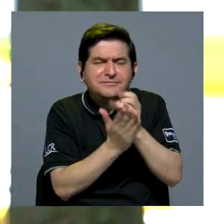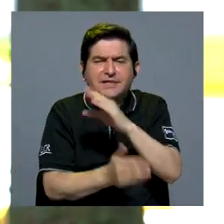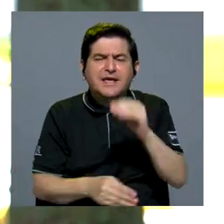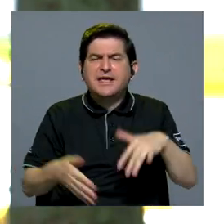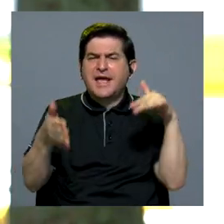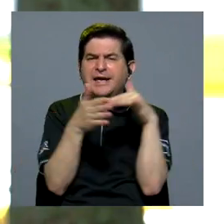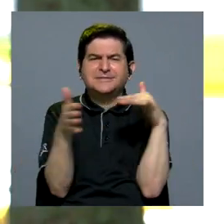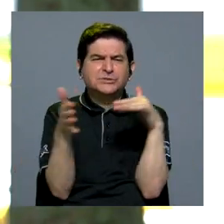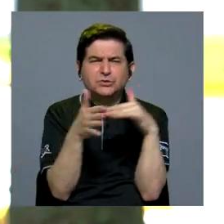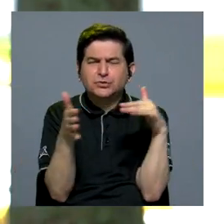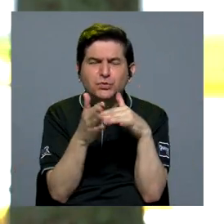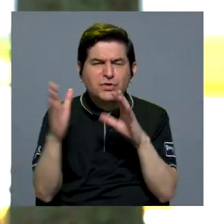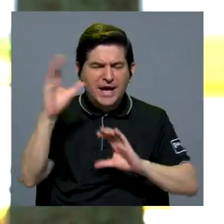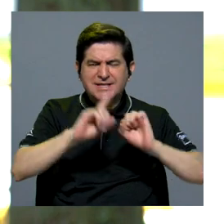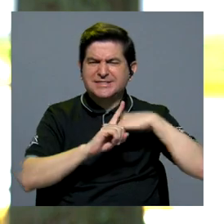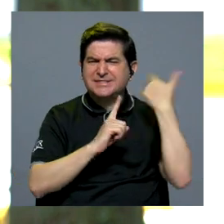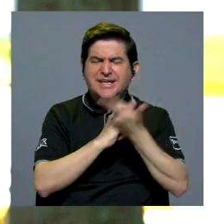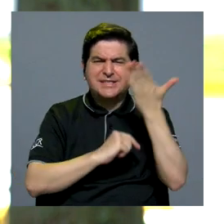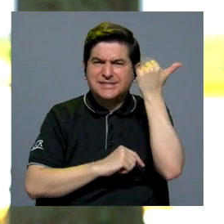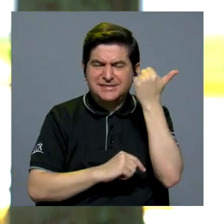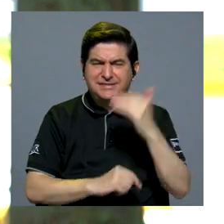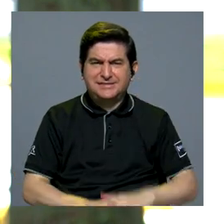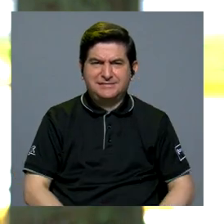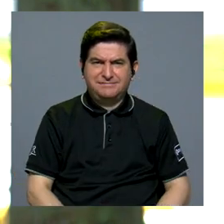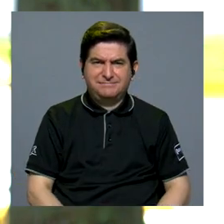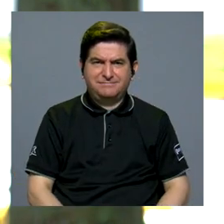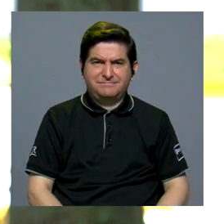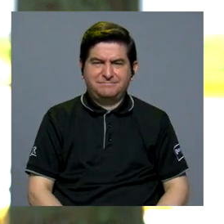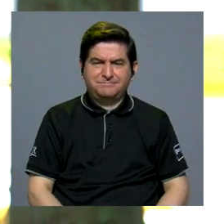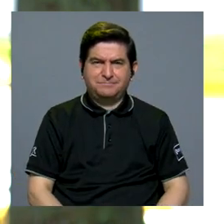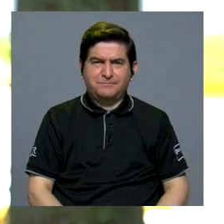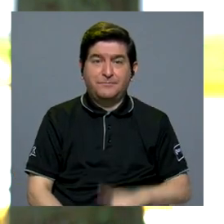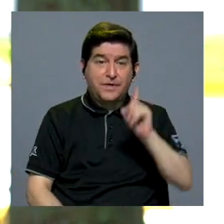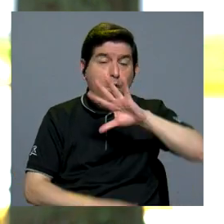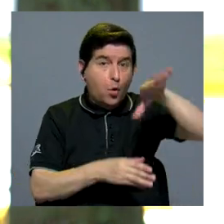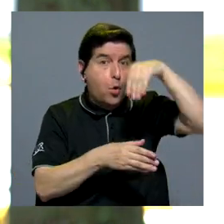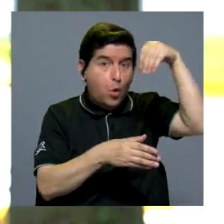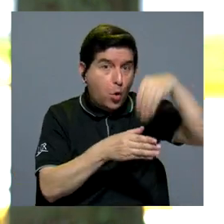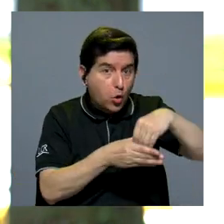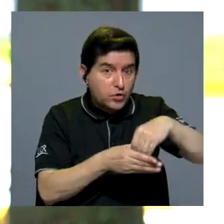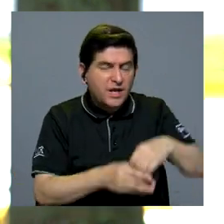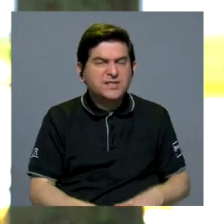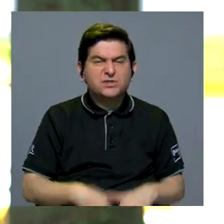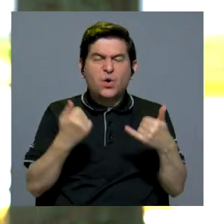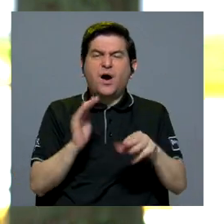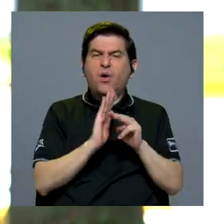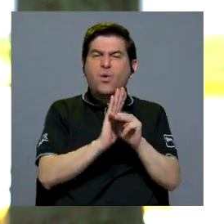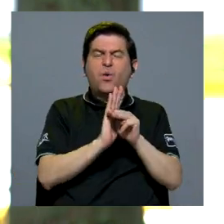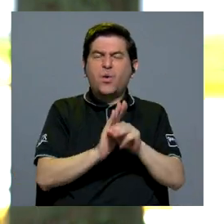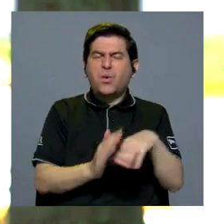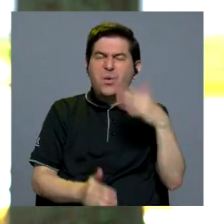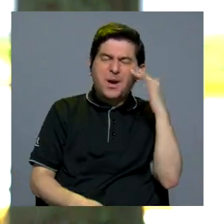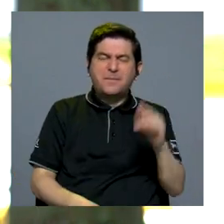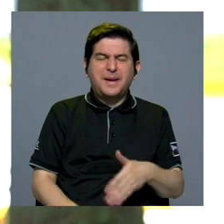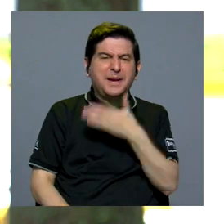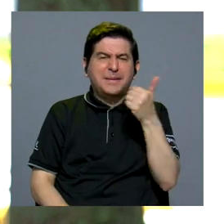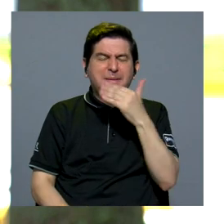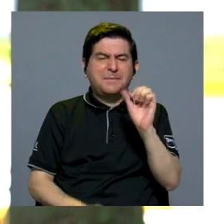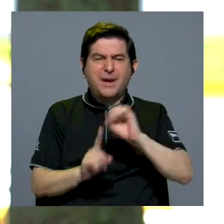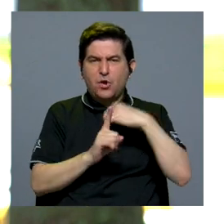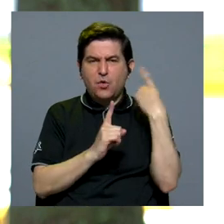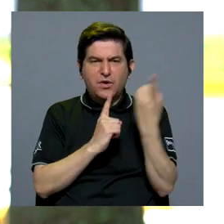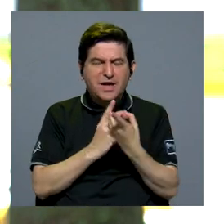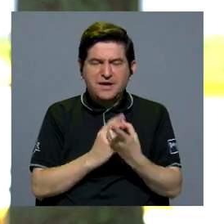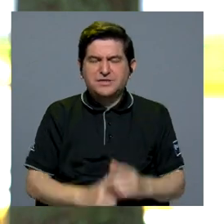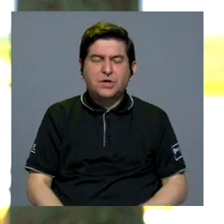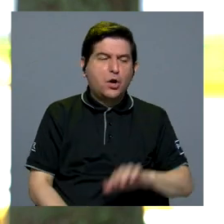y de estudiar ciencias sociales, las ciencias sociales, en un contexto donde está de moda o parece más utilitario para la